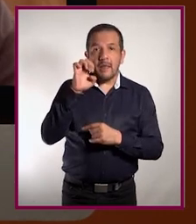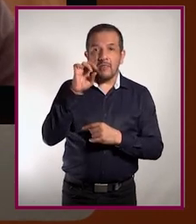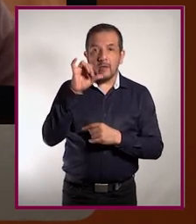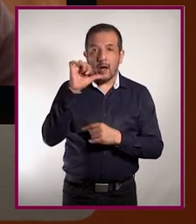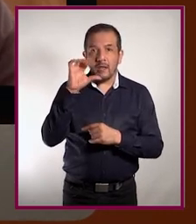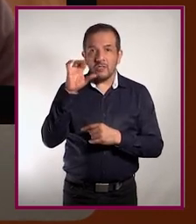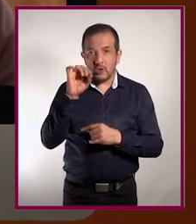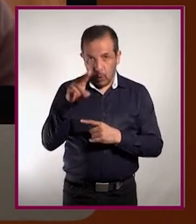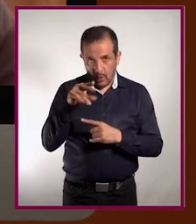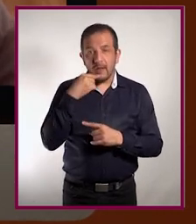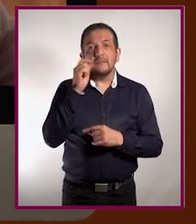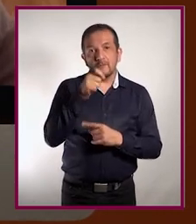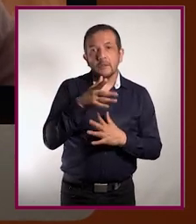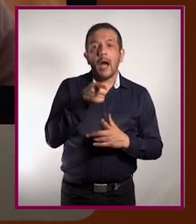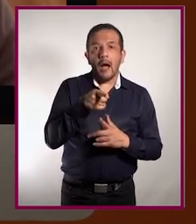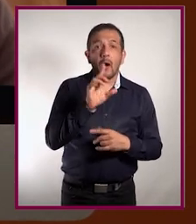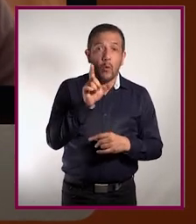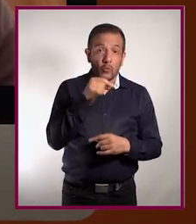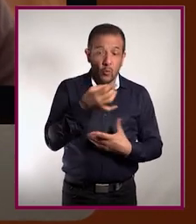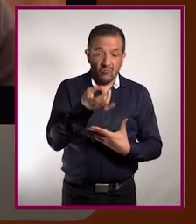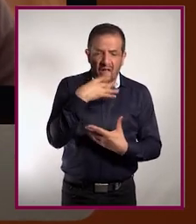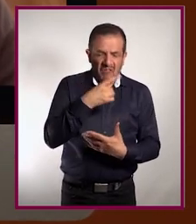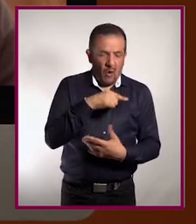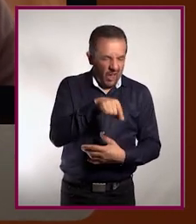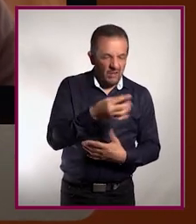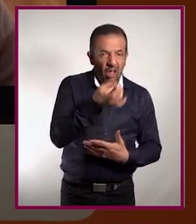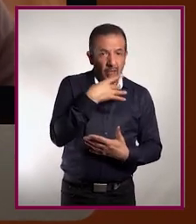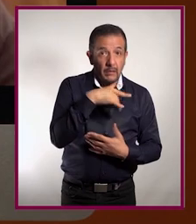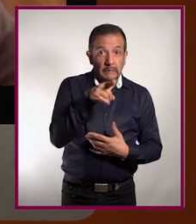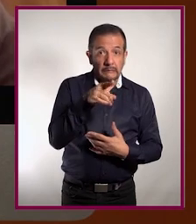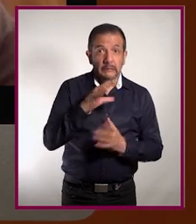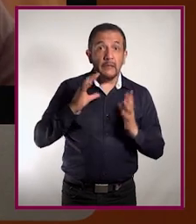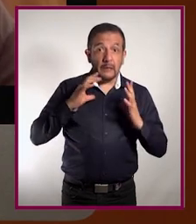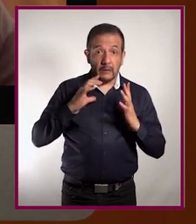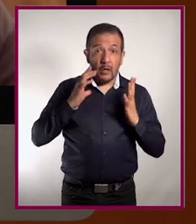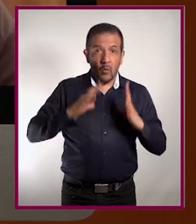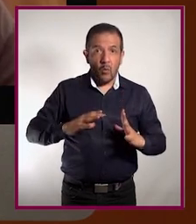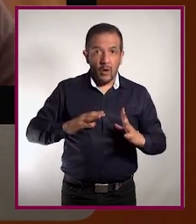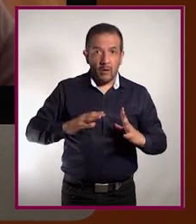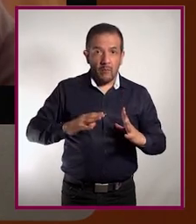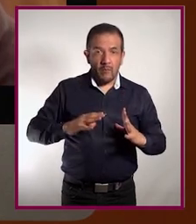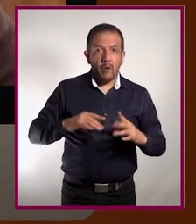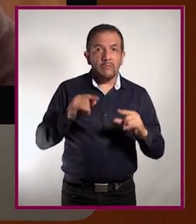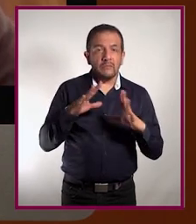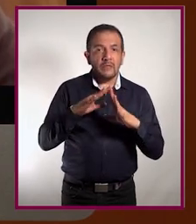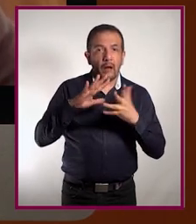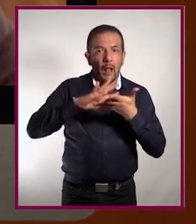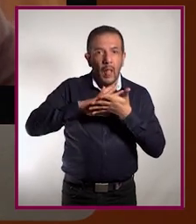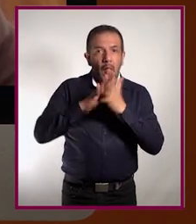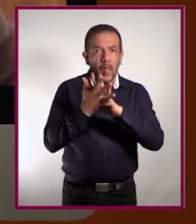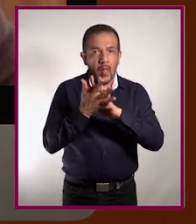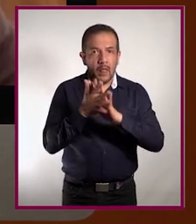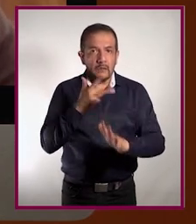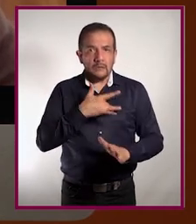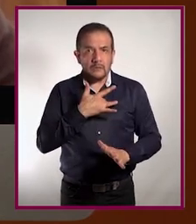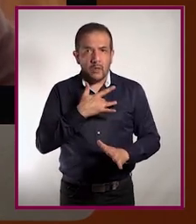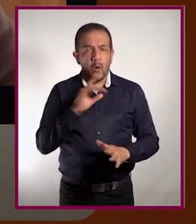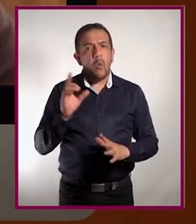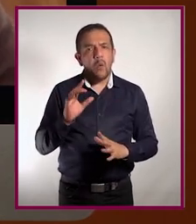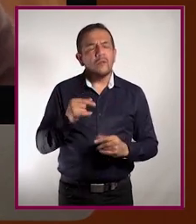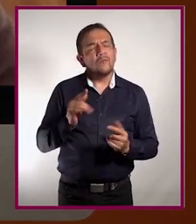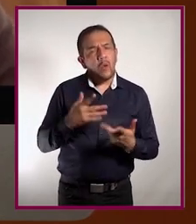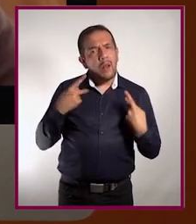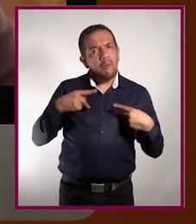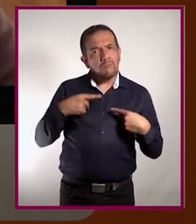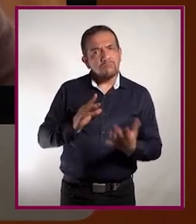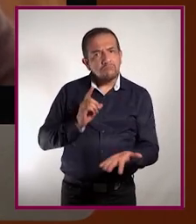maquillar o alterar de alguna manera la sintomatología de la persona, de forma que cuando esa persona se